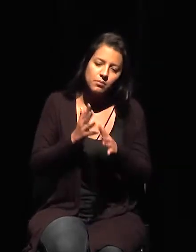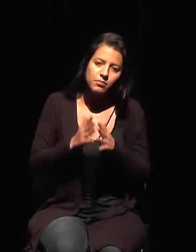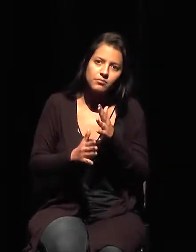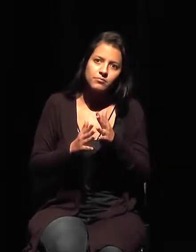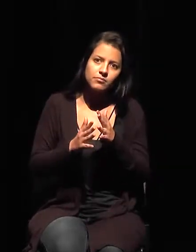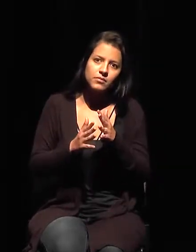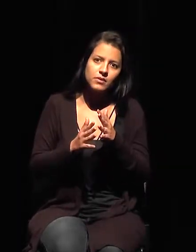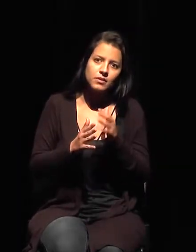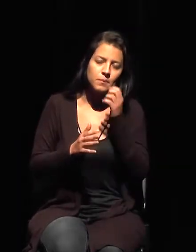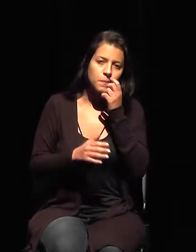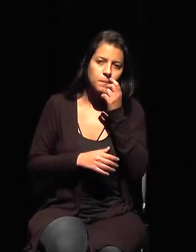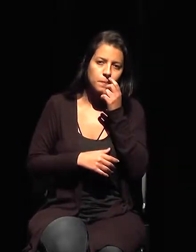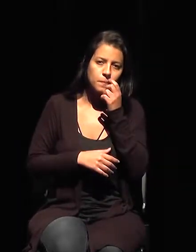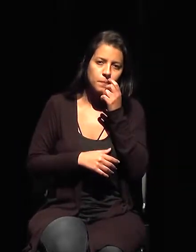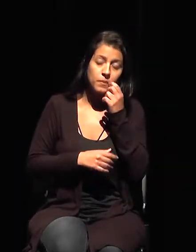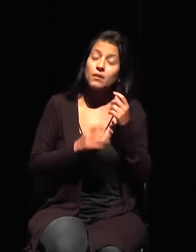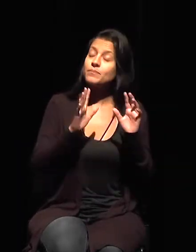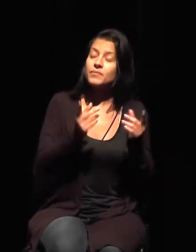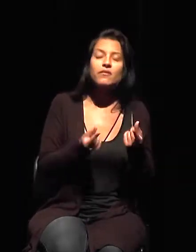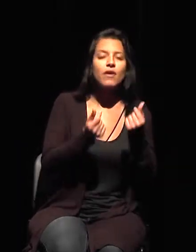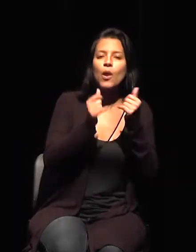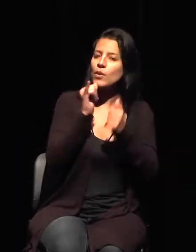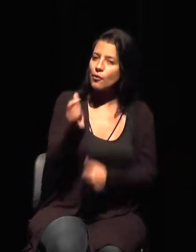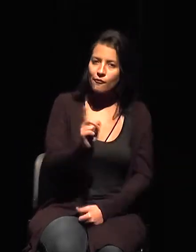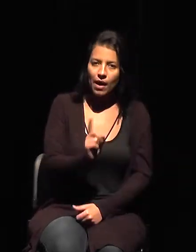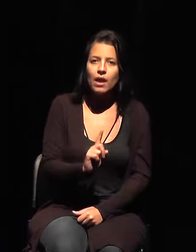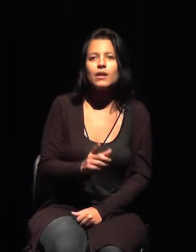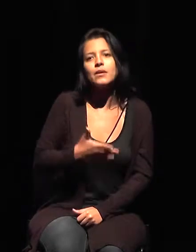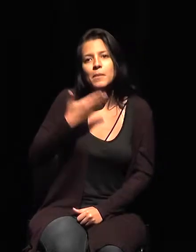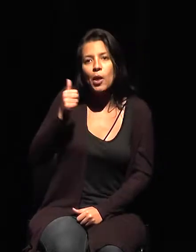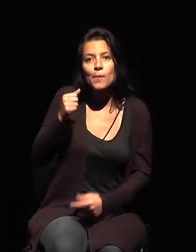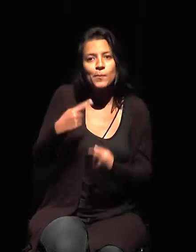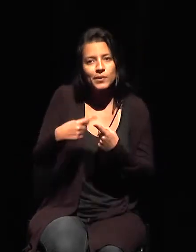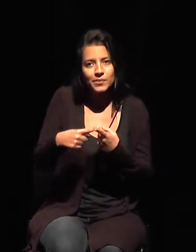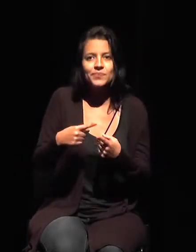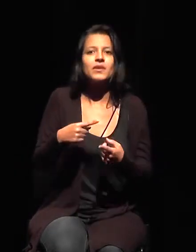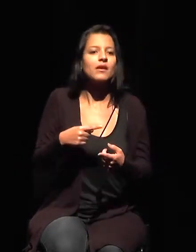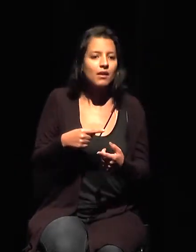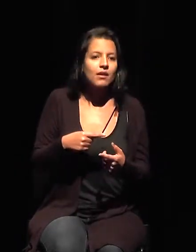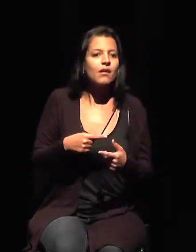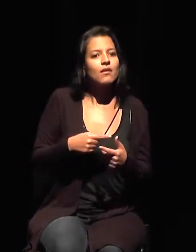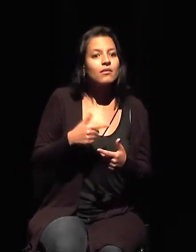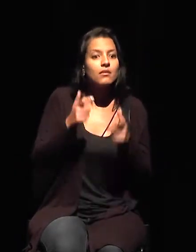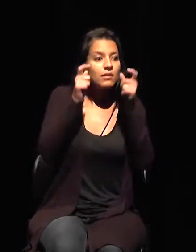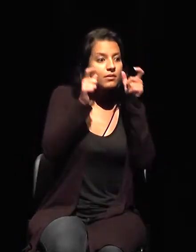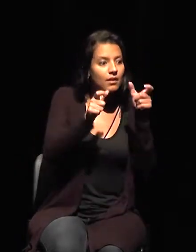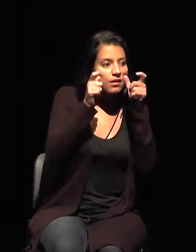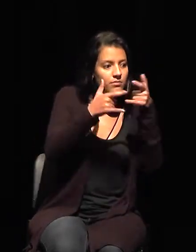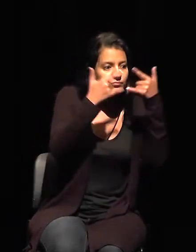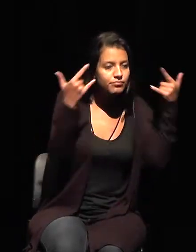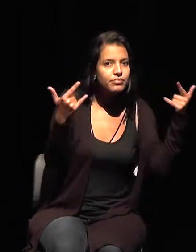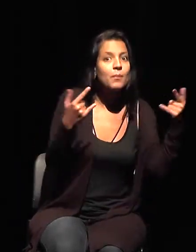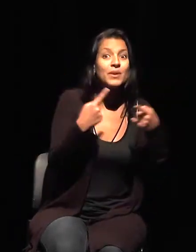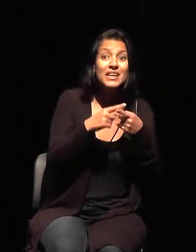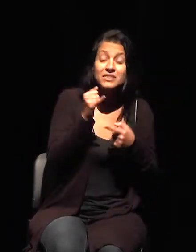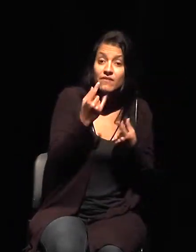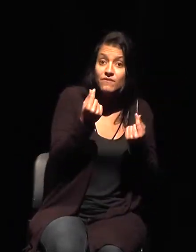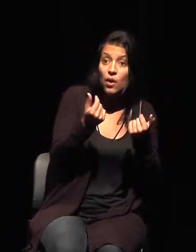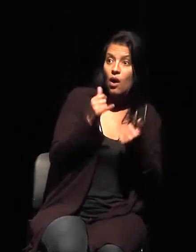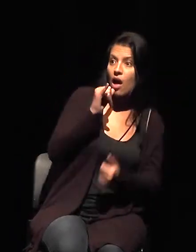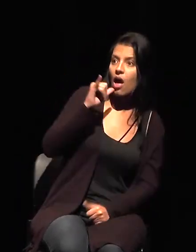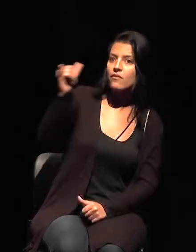interés en saber que eso es algo que se puede considerar lucrativo. Y hablándoles un poco de Brasil, fíjense,